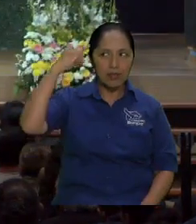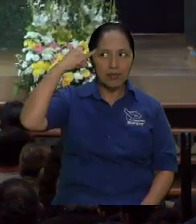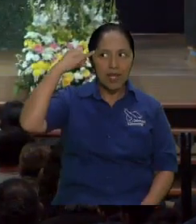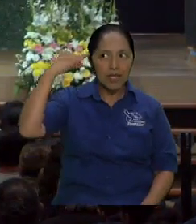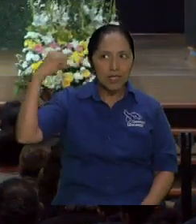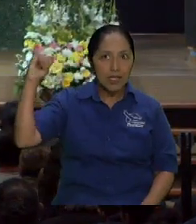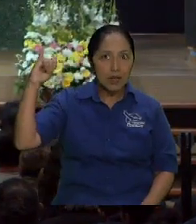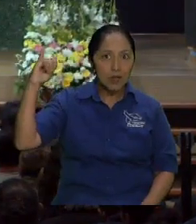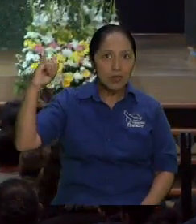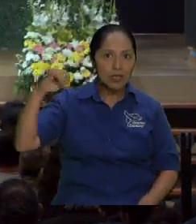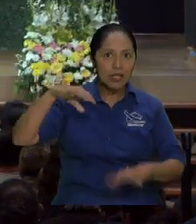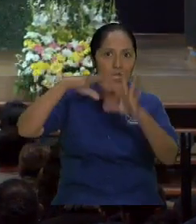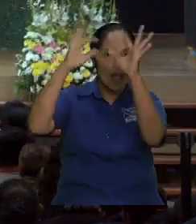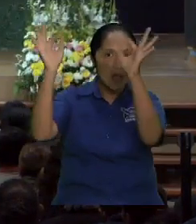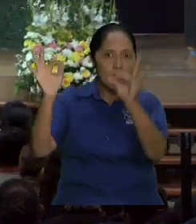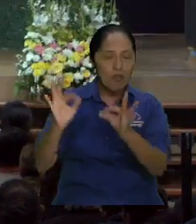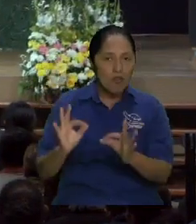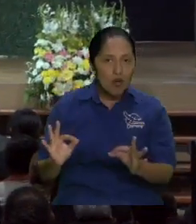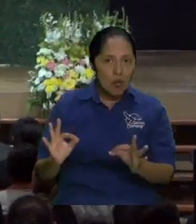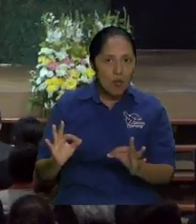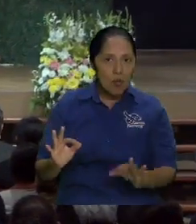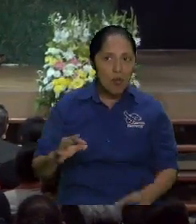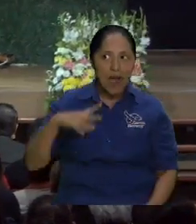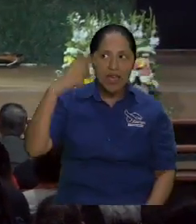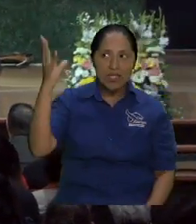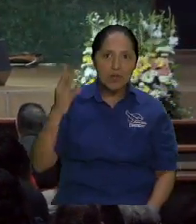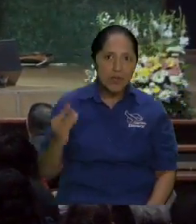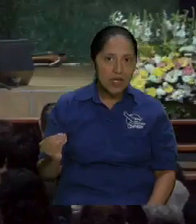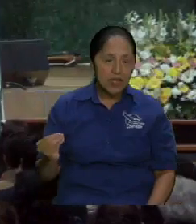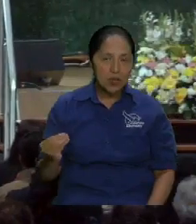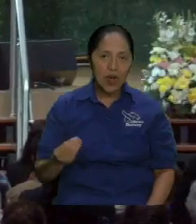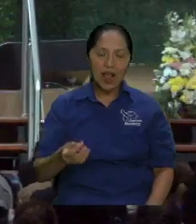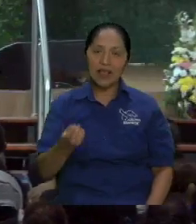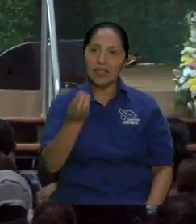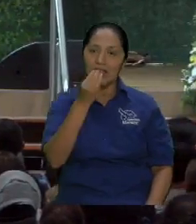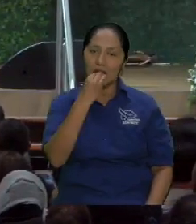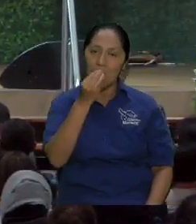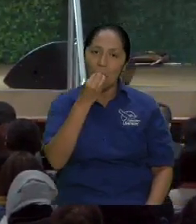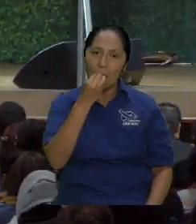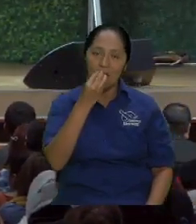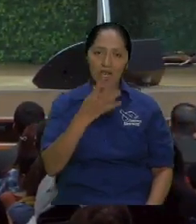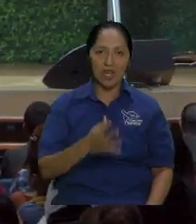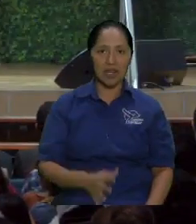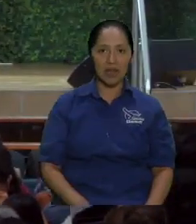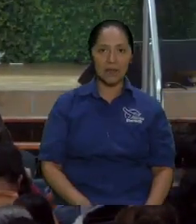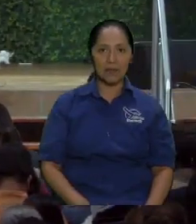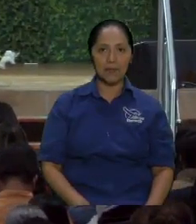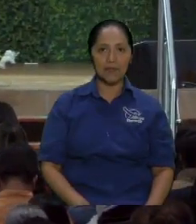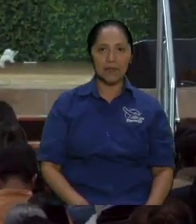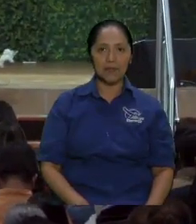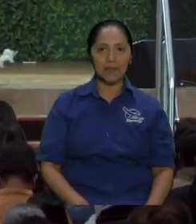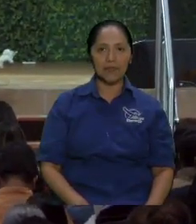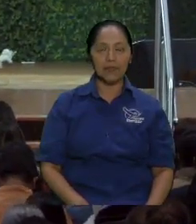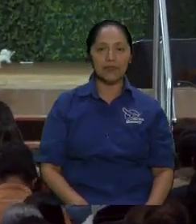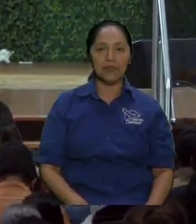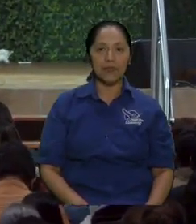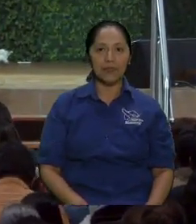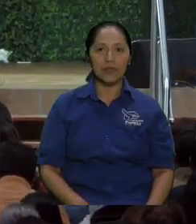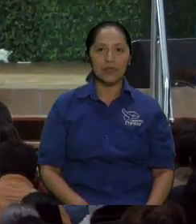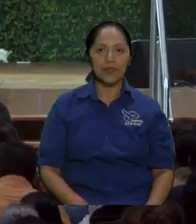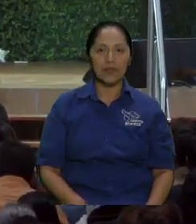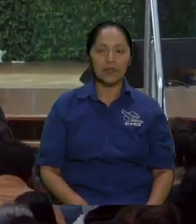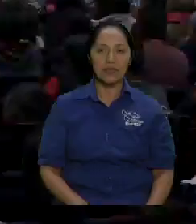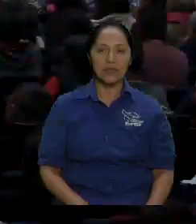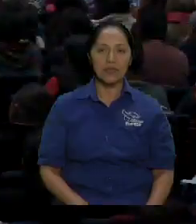Si alguien no nos enseña cómo comer y qué proteína, qué comida, qué carbohidratos y todo en lo